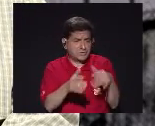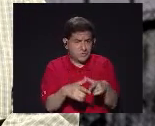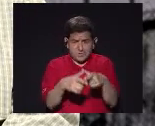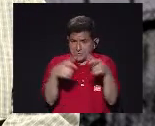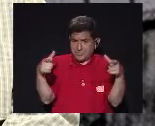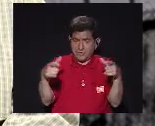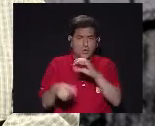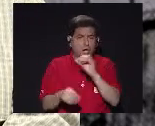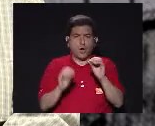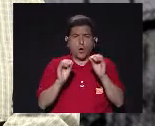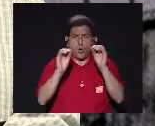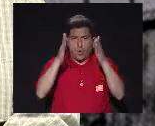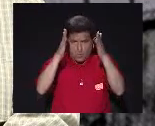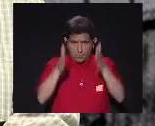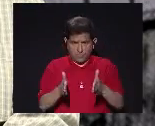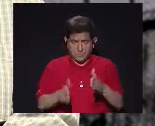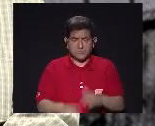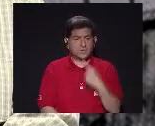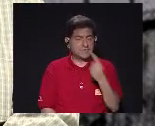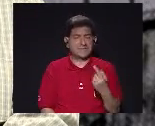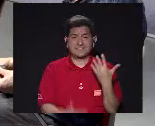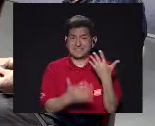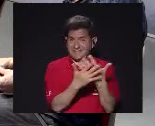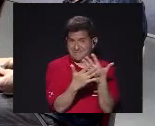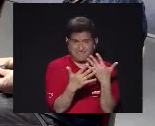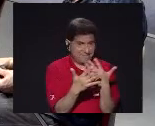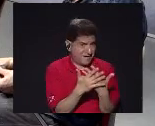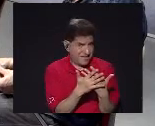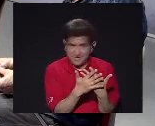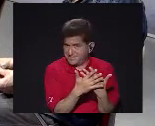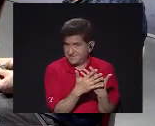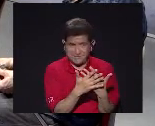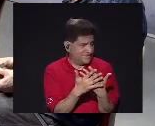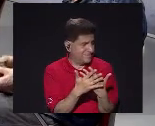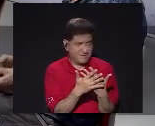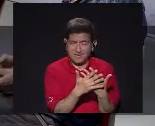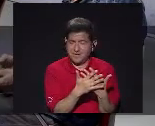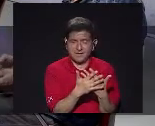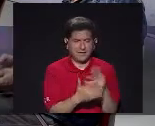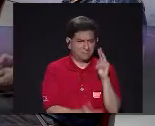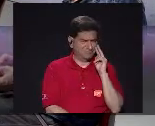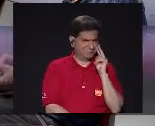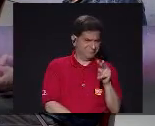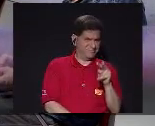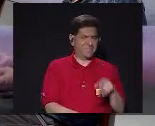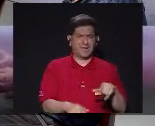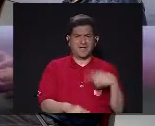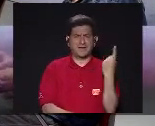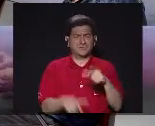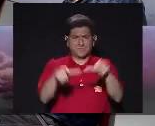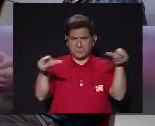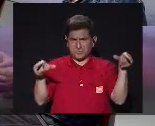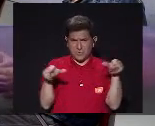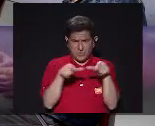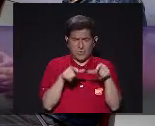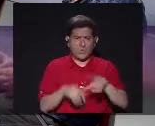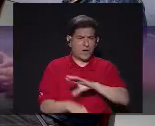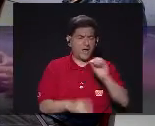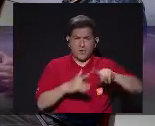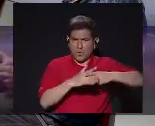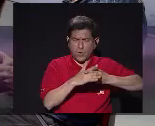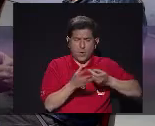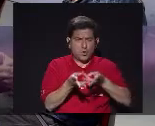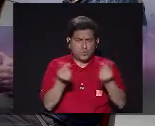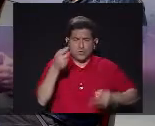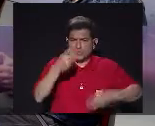Y la mayoría De los académicos Han concluido De que la cárcel No es O no debe verse Como la única instancia Y el único Mecanismo